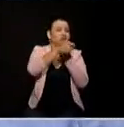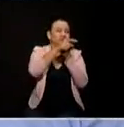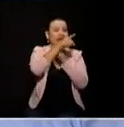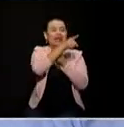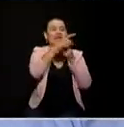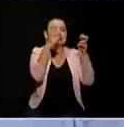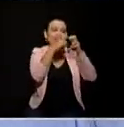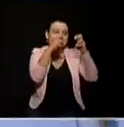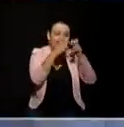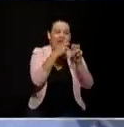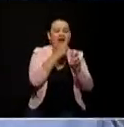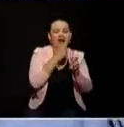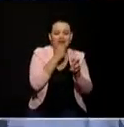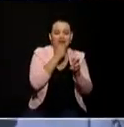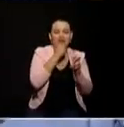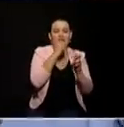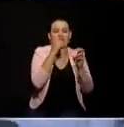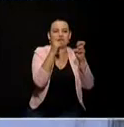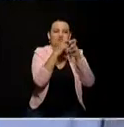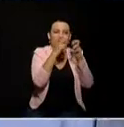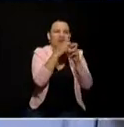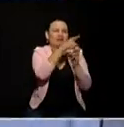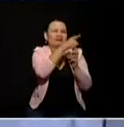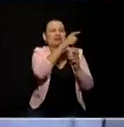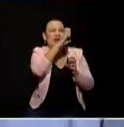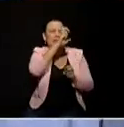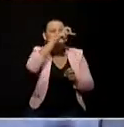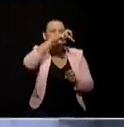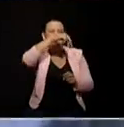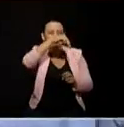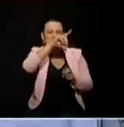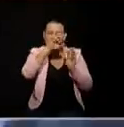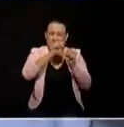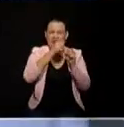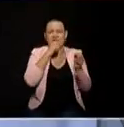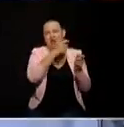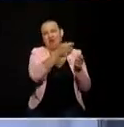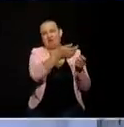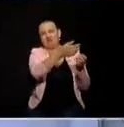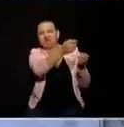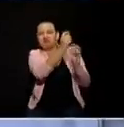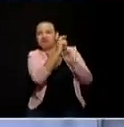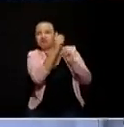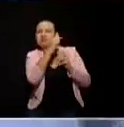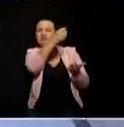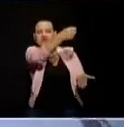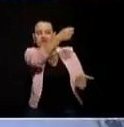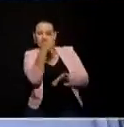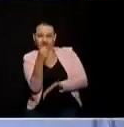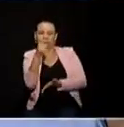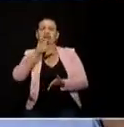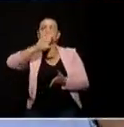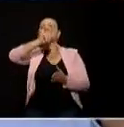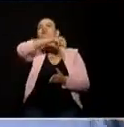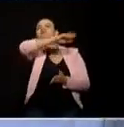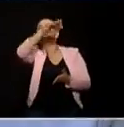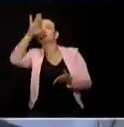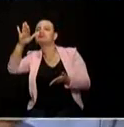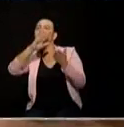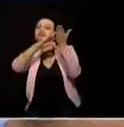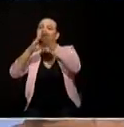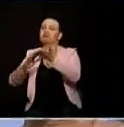gobernación de antioquia pueda pertenecer y recibir beneficios recursos importantes para el departamento